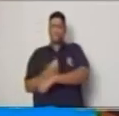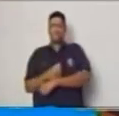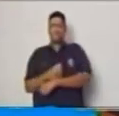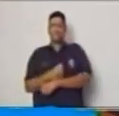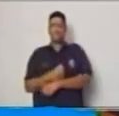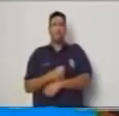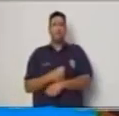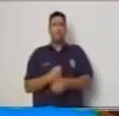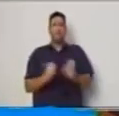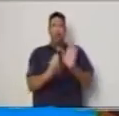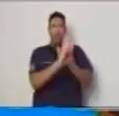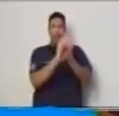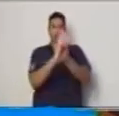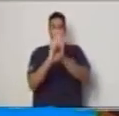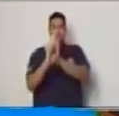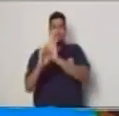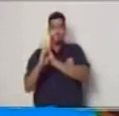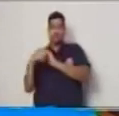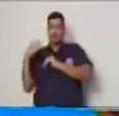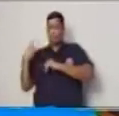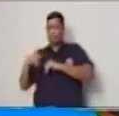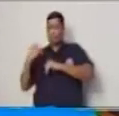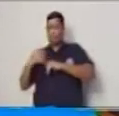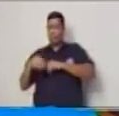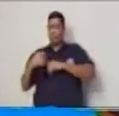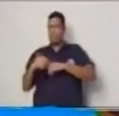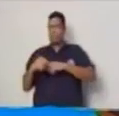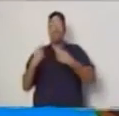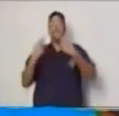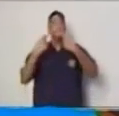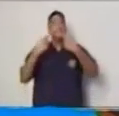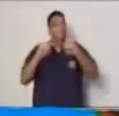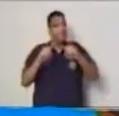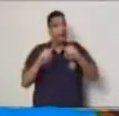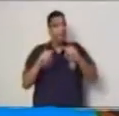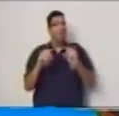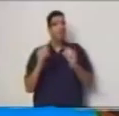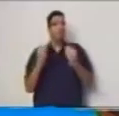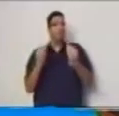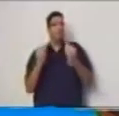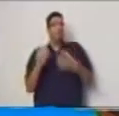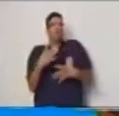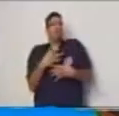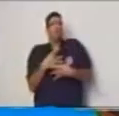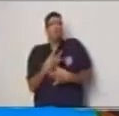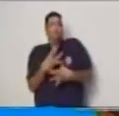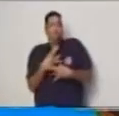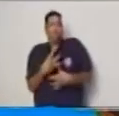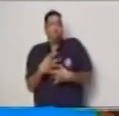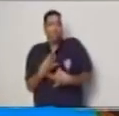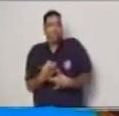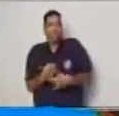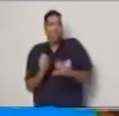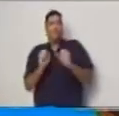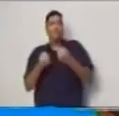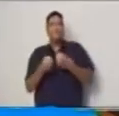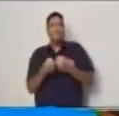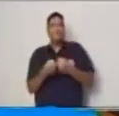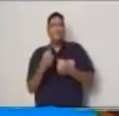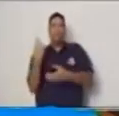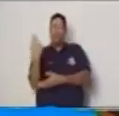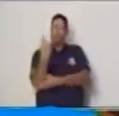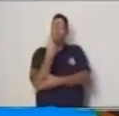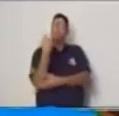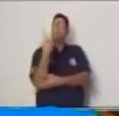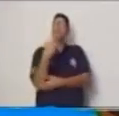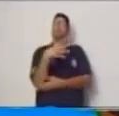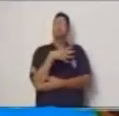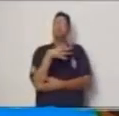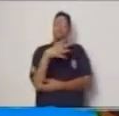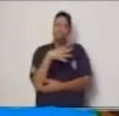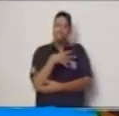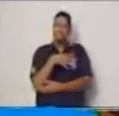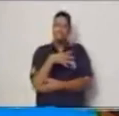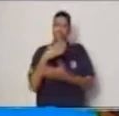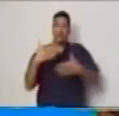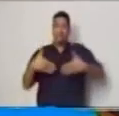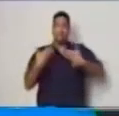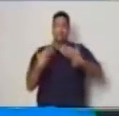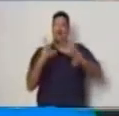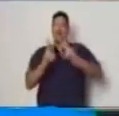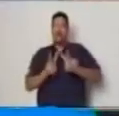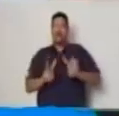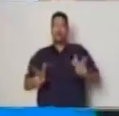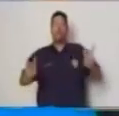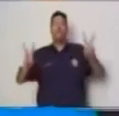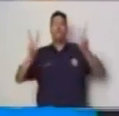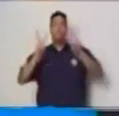ejemplificación de los temas pero muy interesante en la importancia que tiene el darle un valor a las